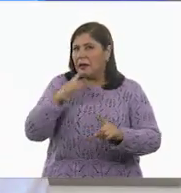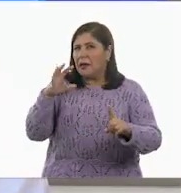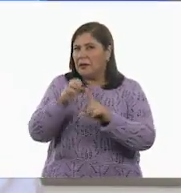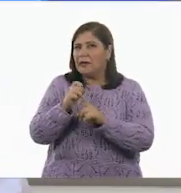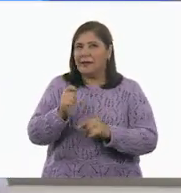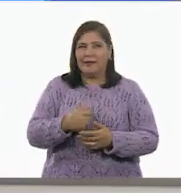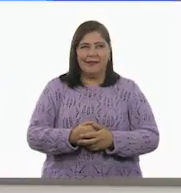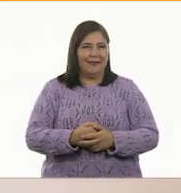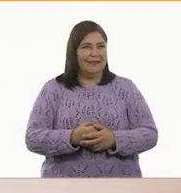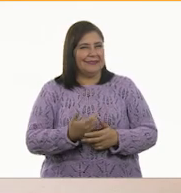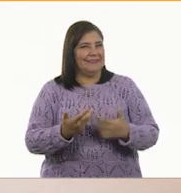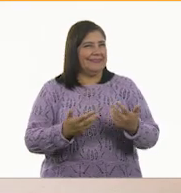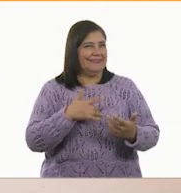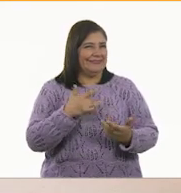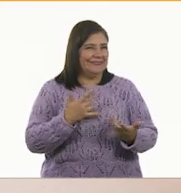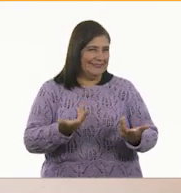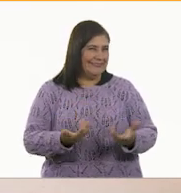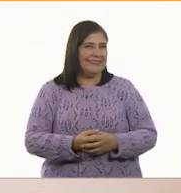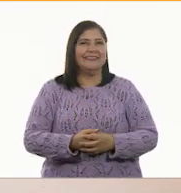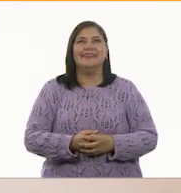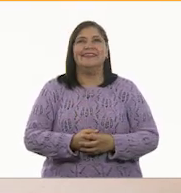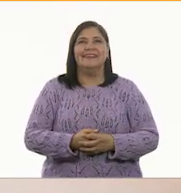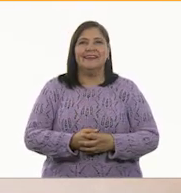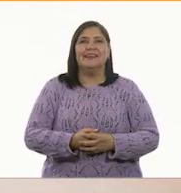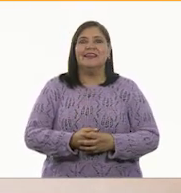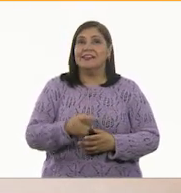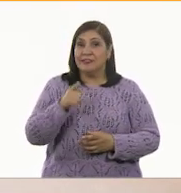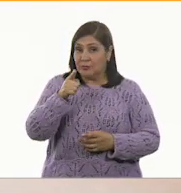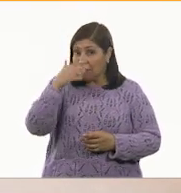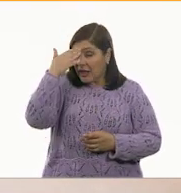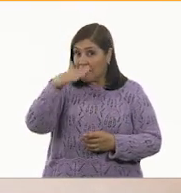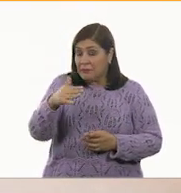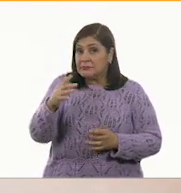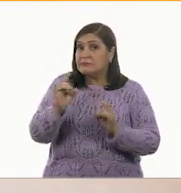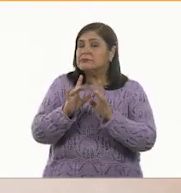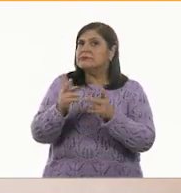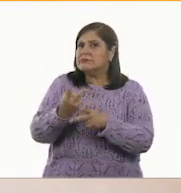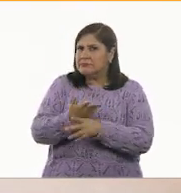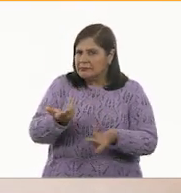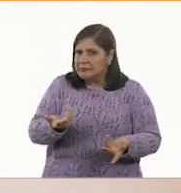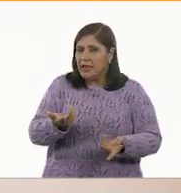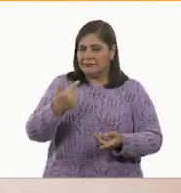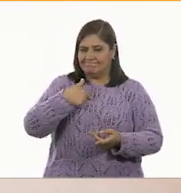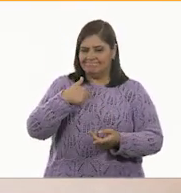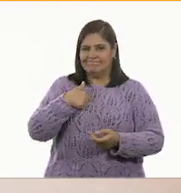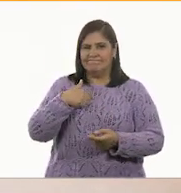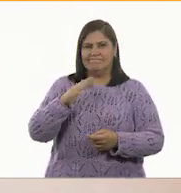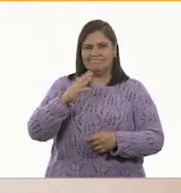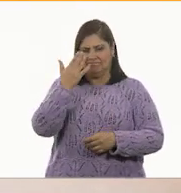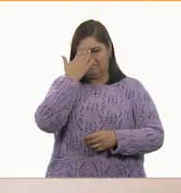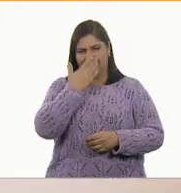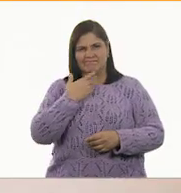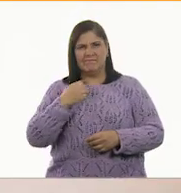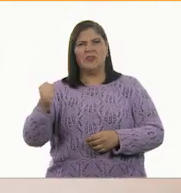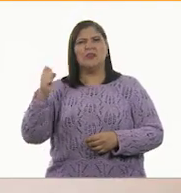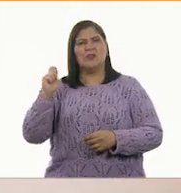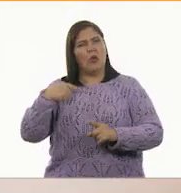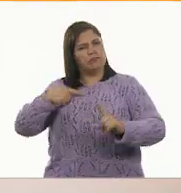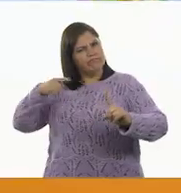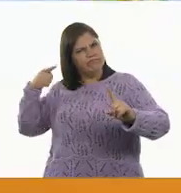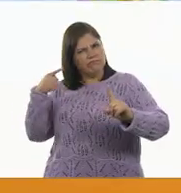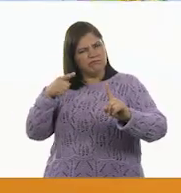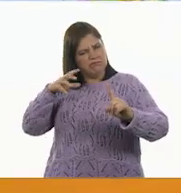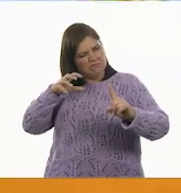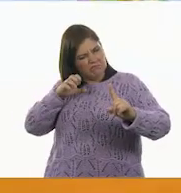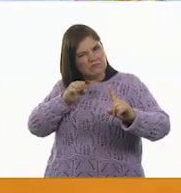¿Qué ¡Ay! ¡Ay! Sí. Sí. Y, ejemplo, ¿sabes qué pasa? Que una de mis fortalezas es que yo soy muy tenaz. Así. Y